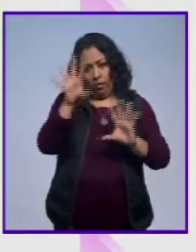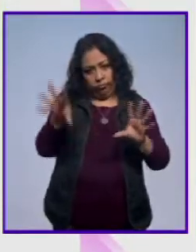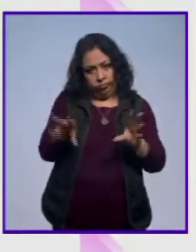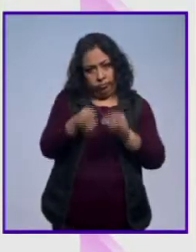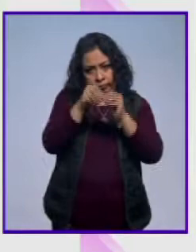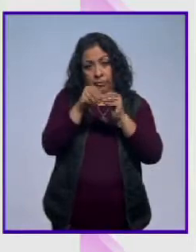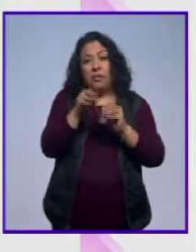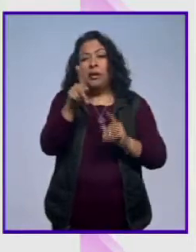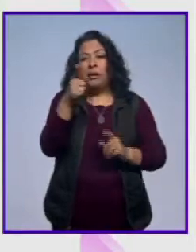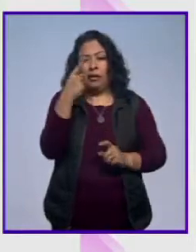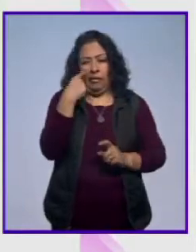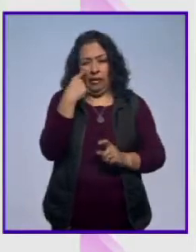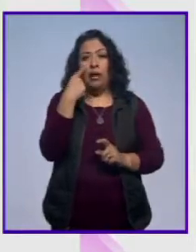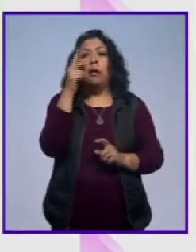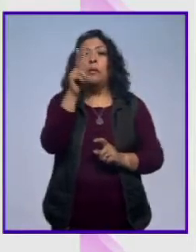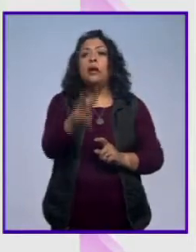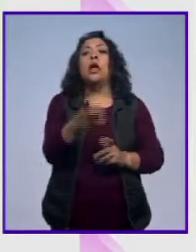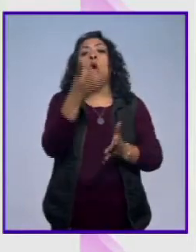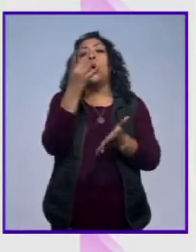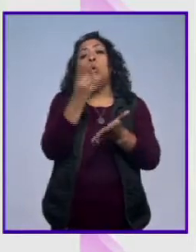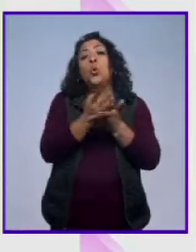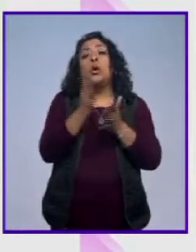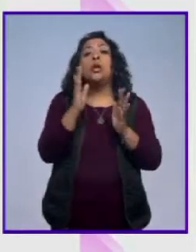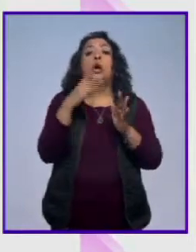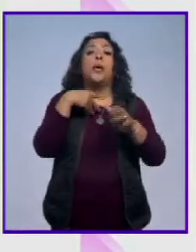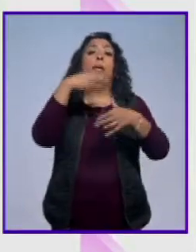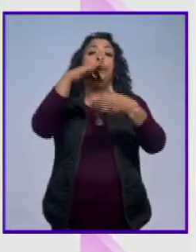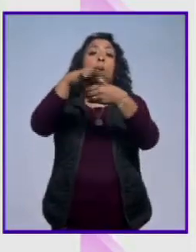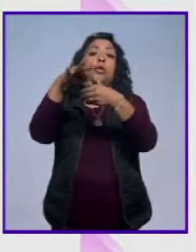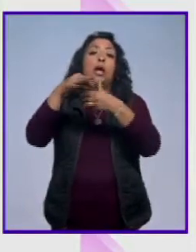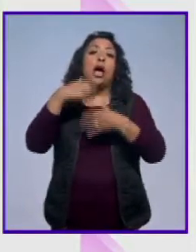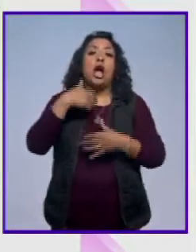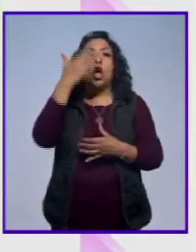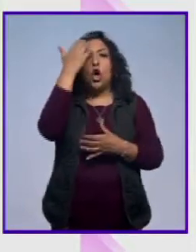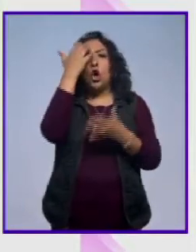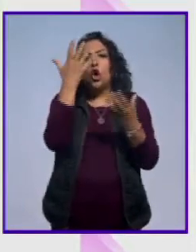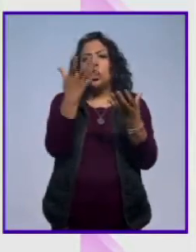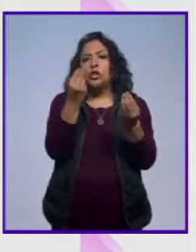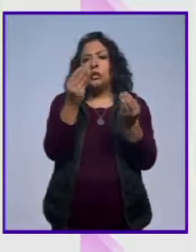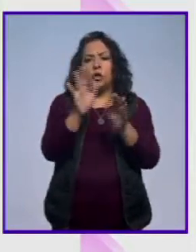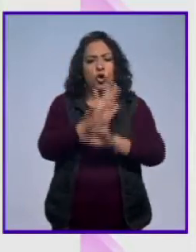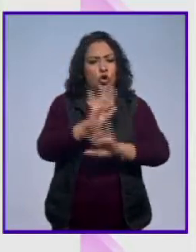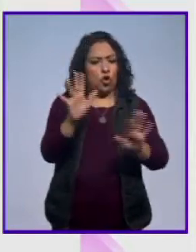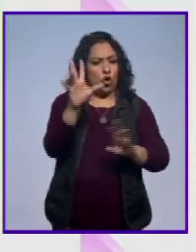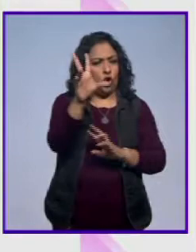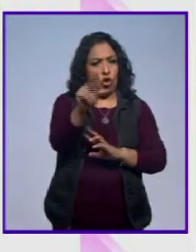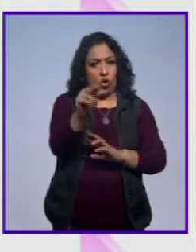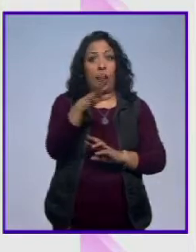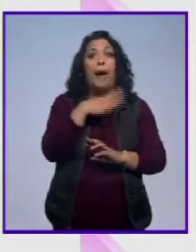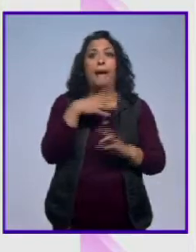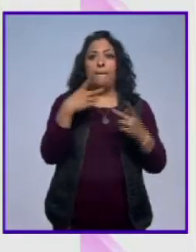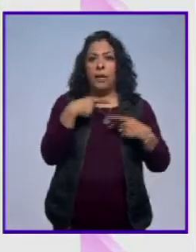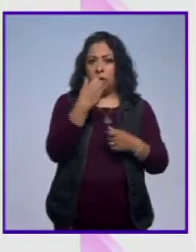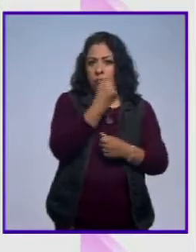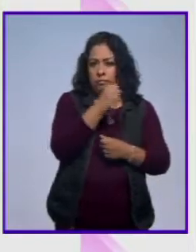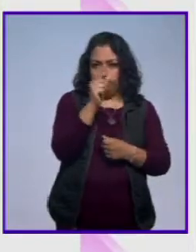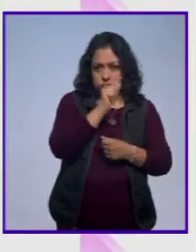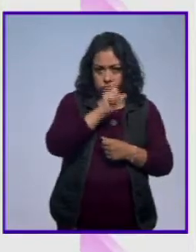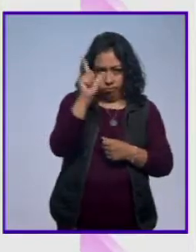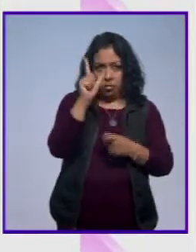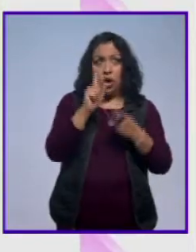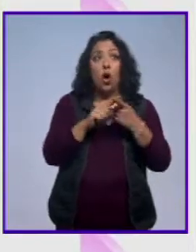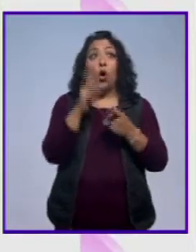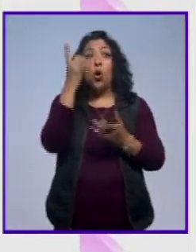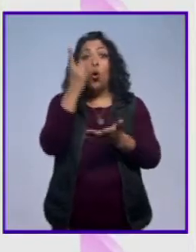si te fijas, no es nada más lo que vamos a votar por el que conocen más. No, no, no, hay unos expertos. O solamente los